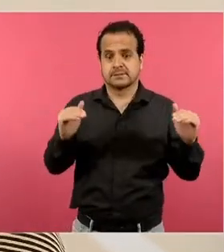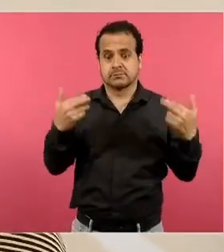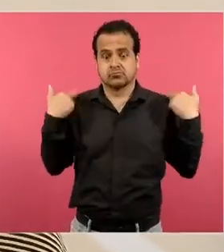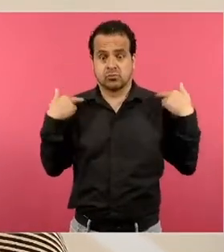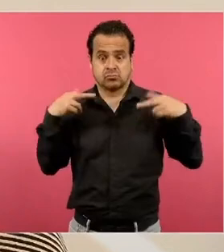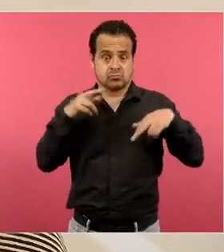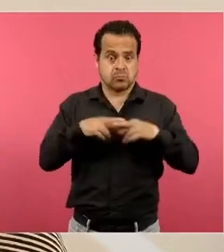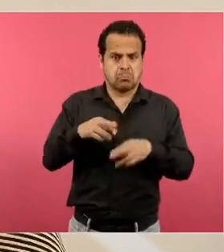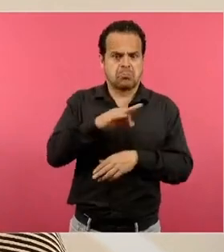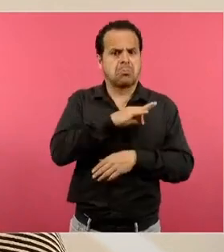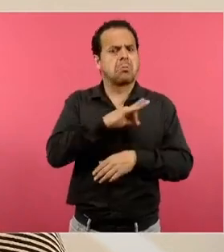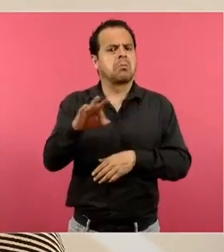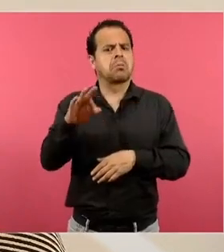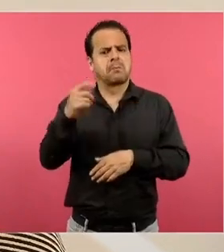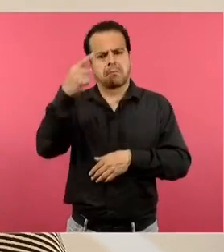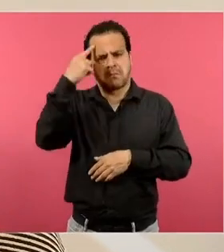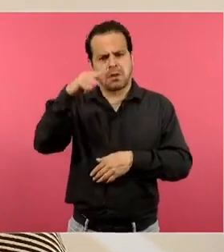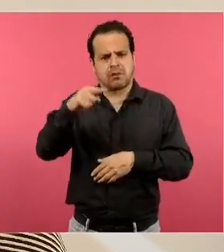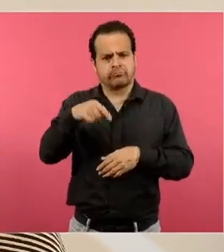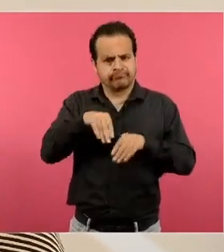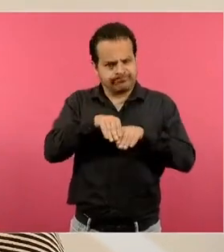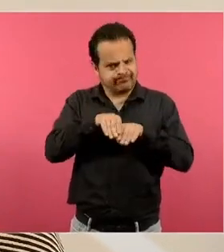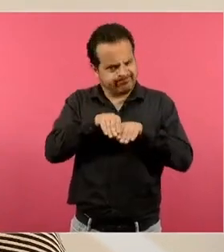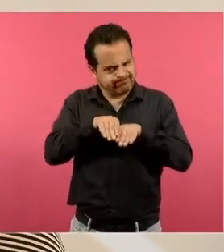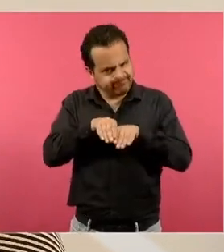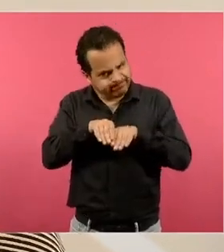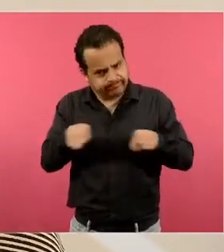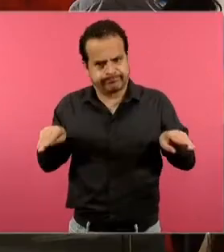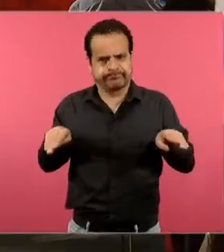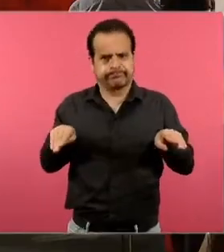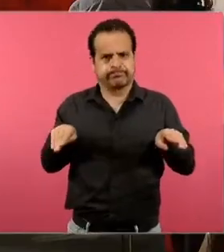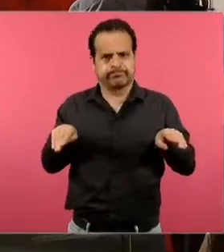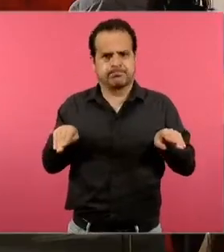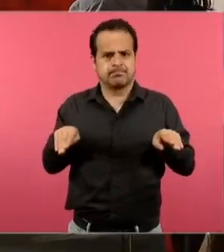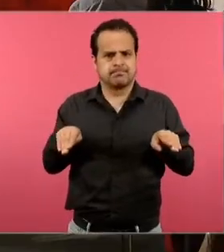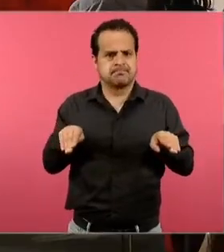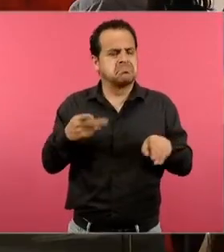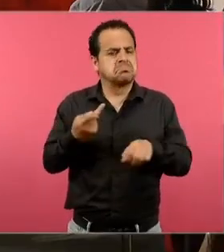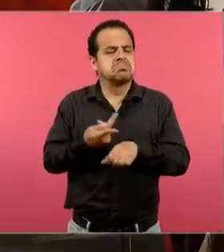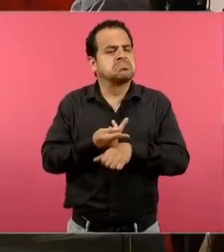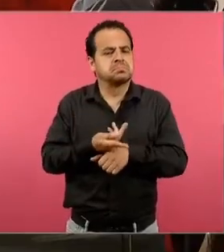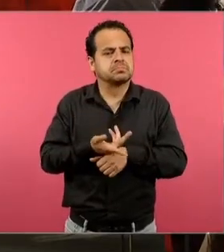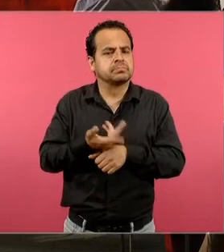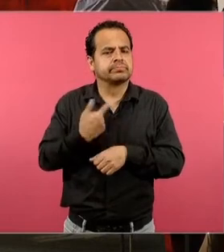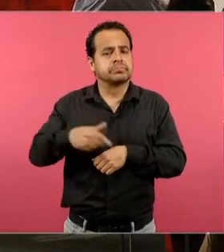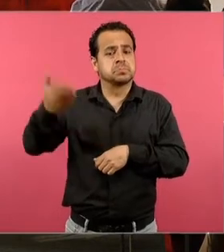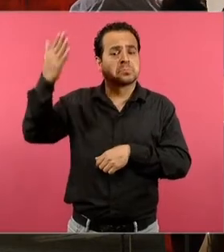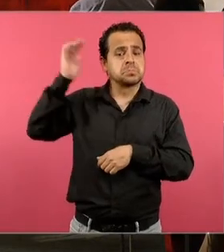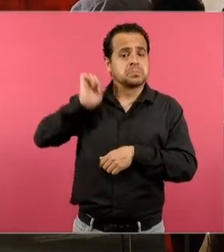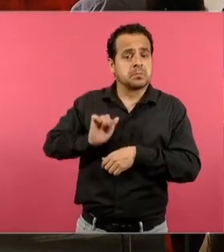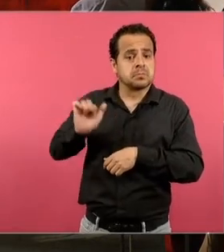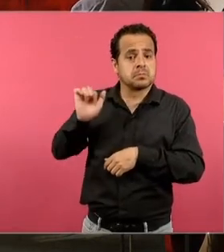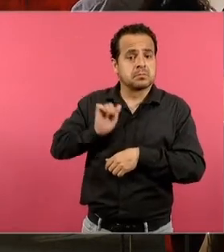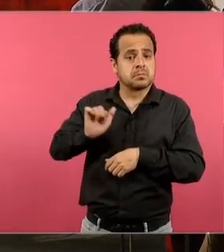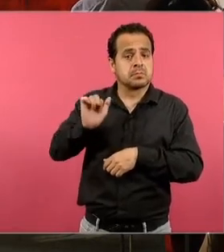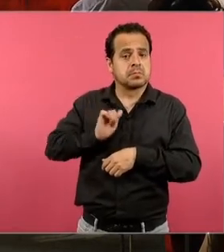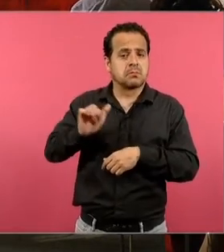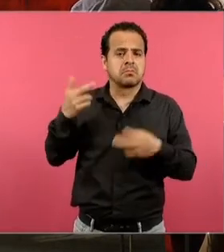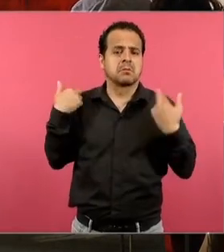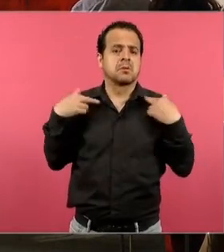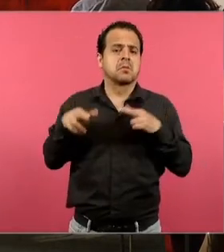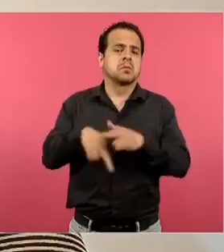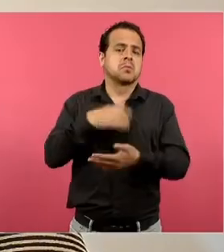Es decir, la figura de un maestro, por mucho tiempo se pensó que era la de un aplicador de los programas, de los libros,